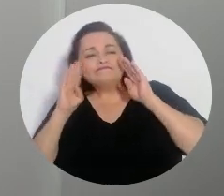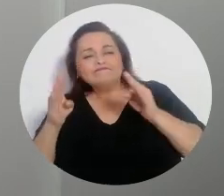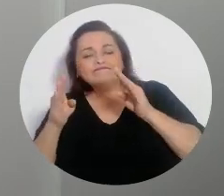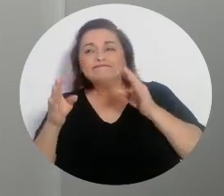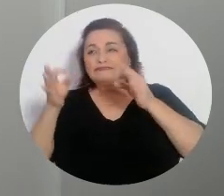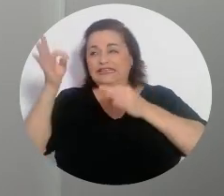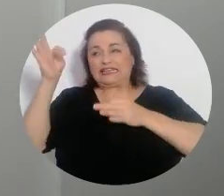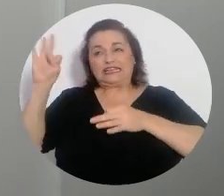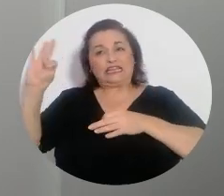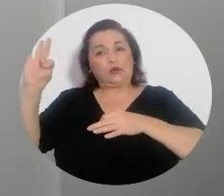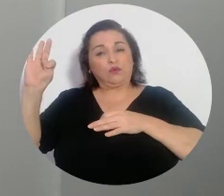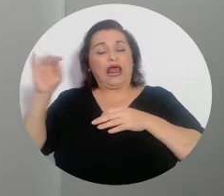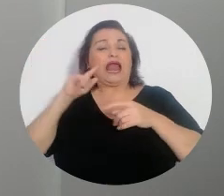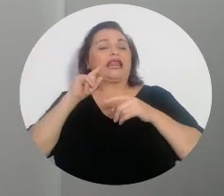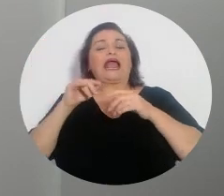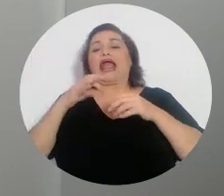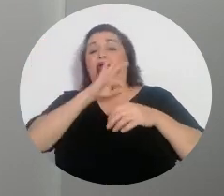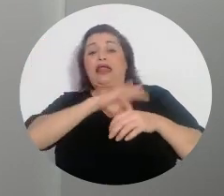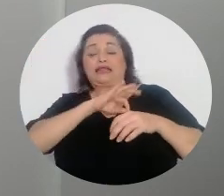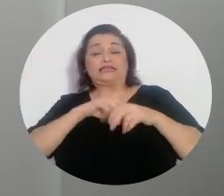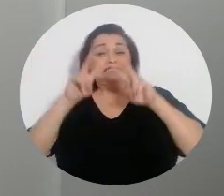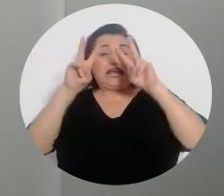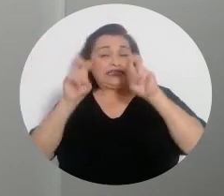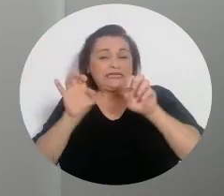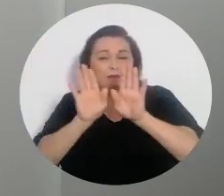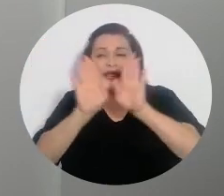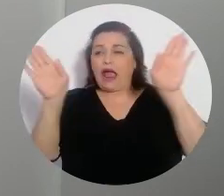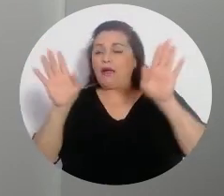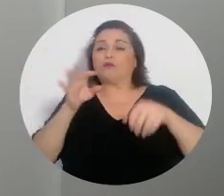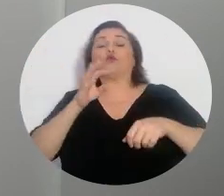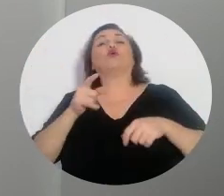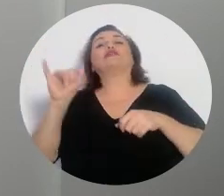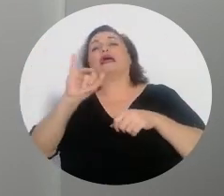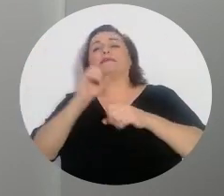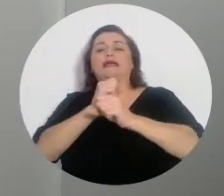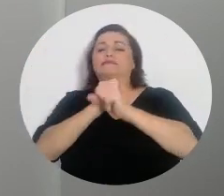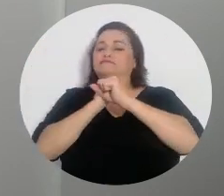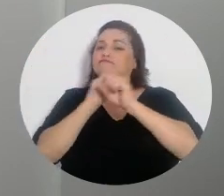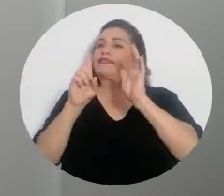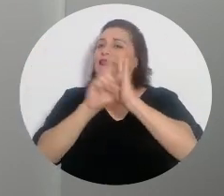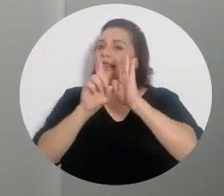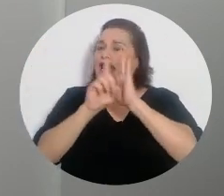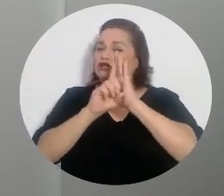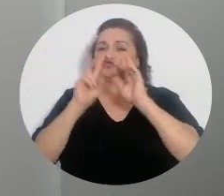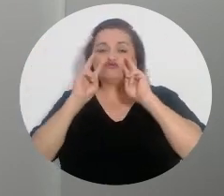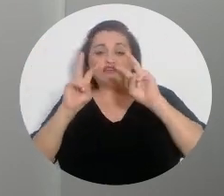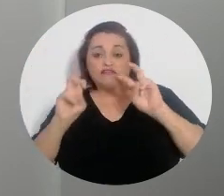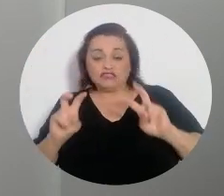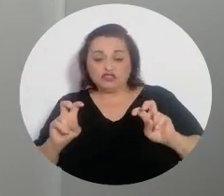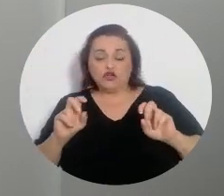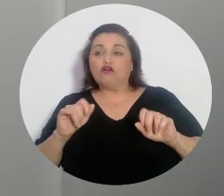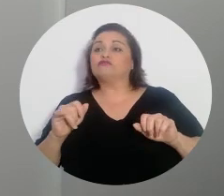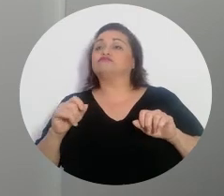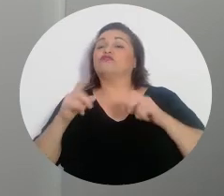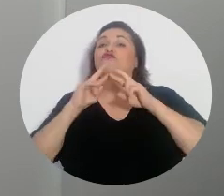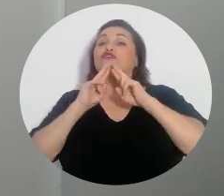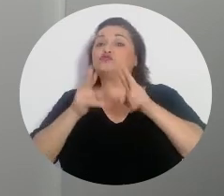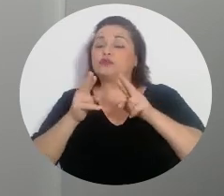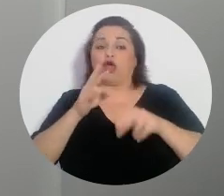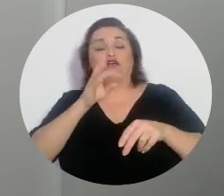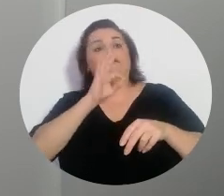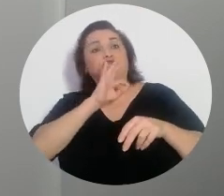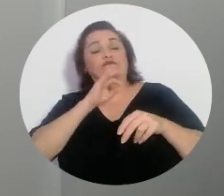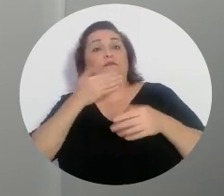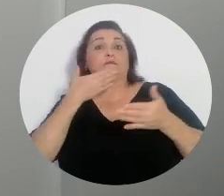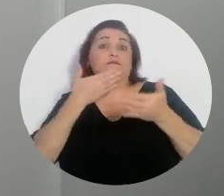Tribunal, que garantiza un reexamen amplio de la cuestión, con lo cual también se garantizan los derechos de la revisión de un fallo desfavorable,